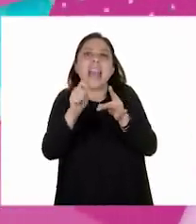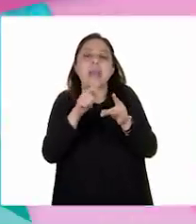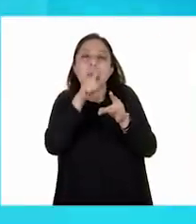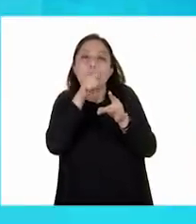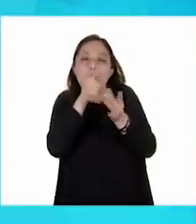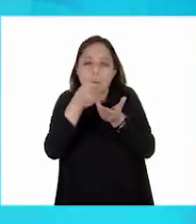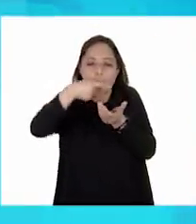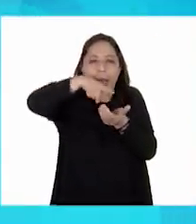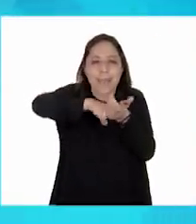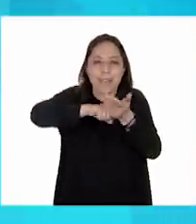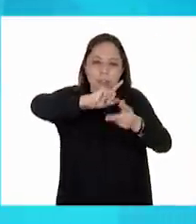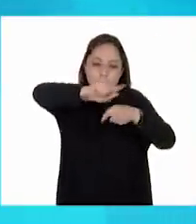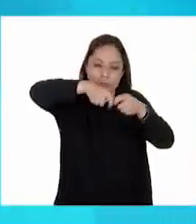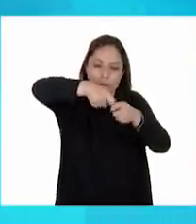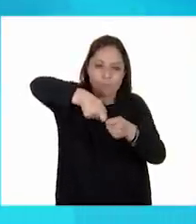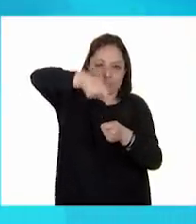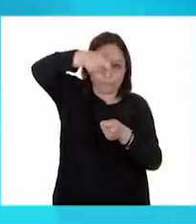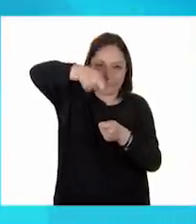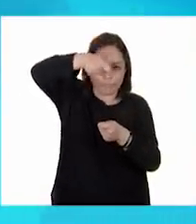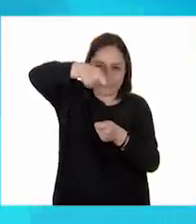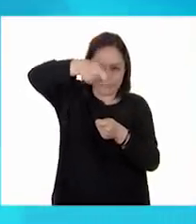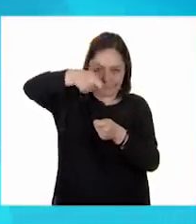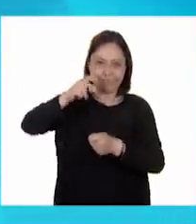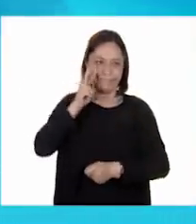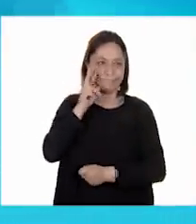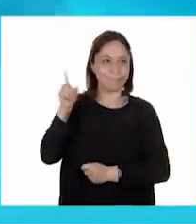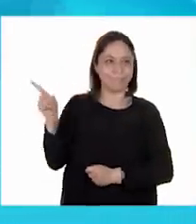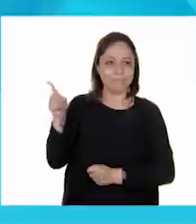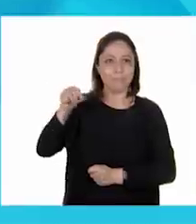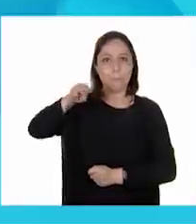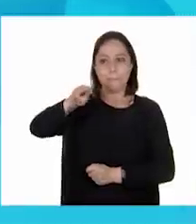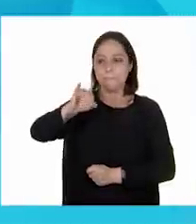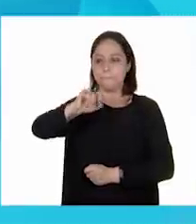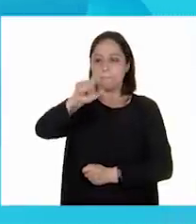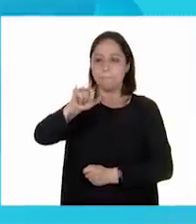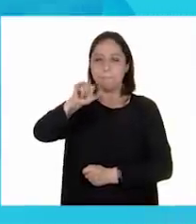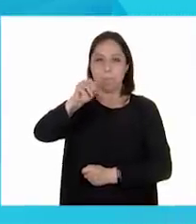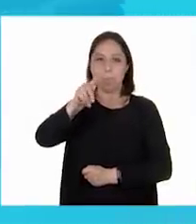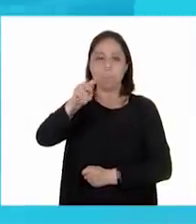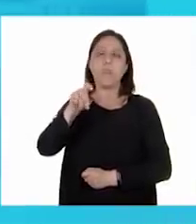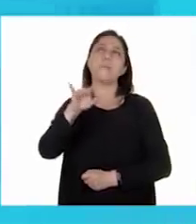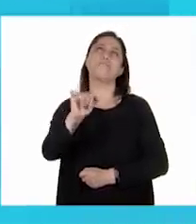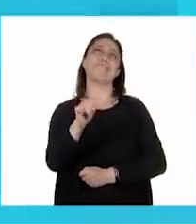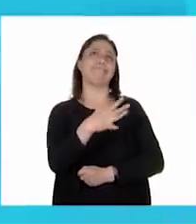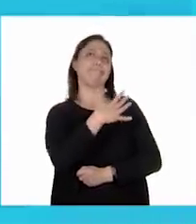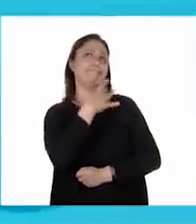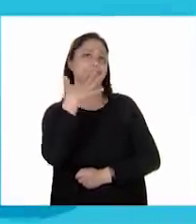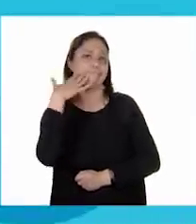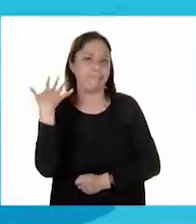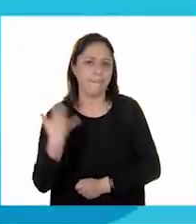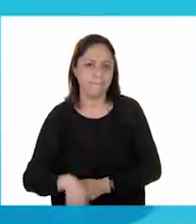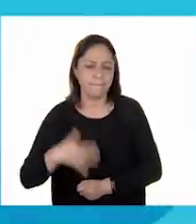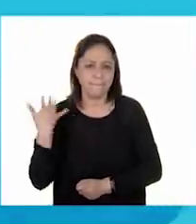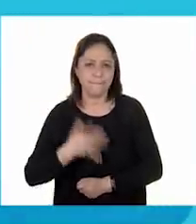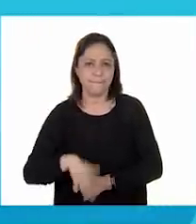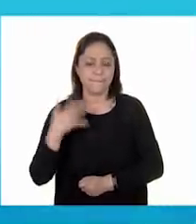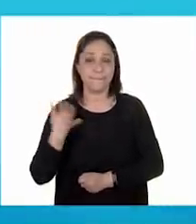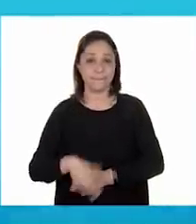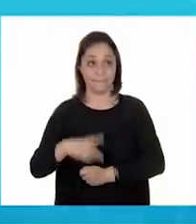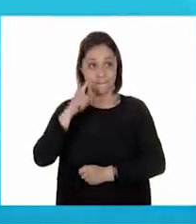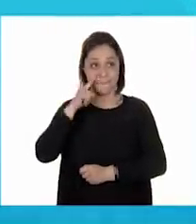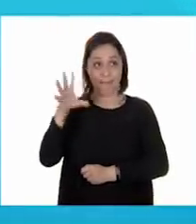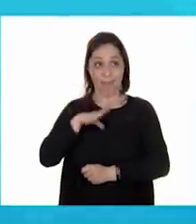¿verdad? Qué maravilla. ¿Los probado? Sí, claro que los he probado. Me encantan los michiotes. Muy bien. A ver, aquí está